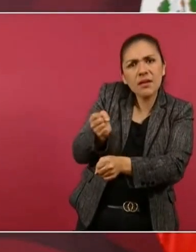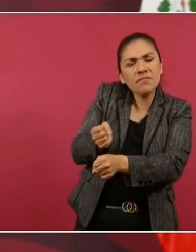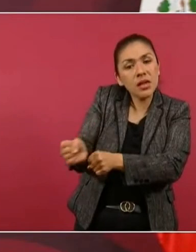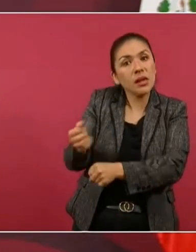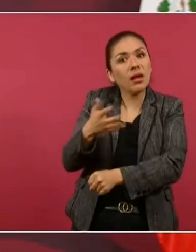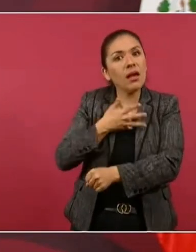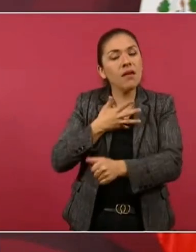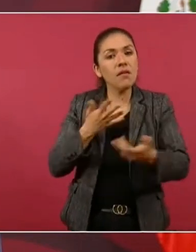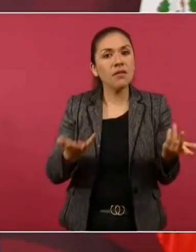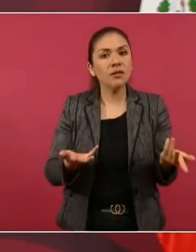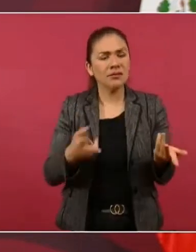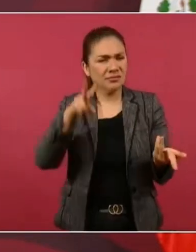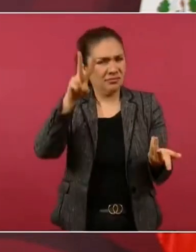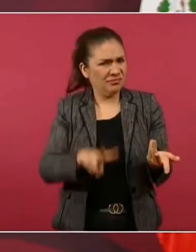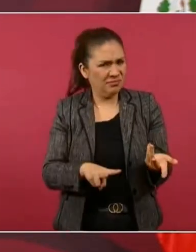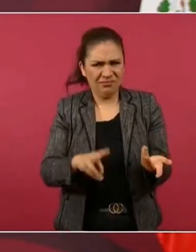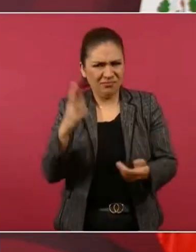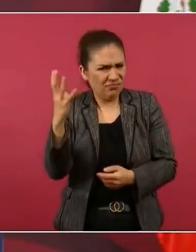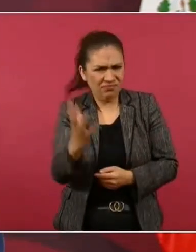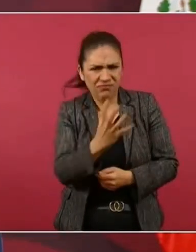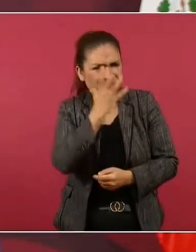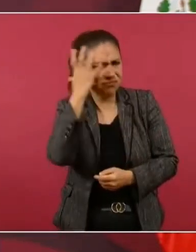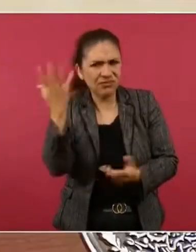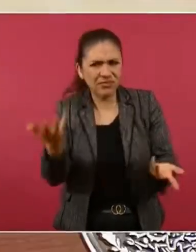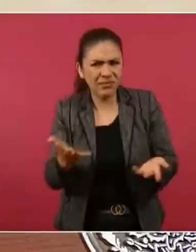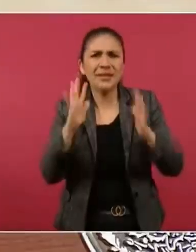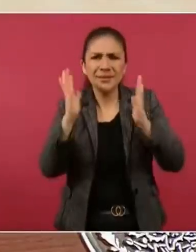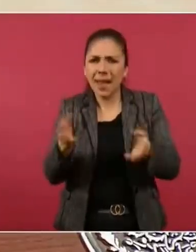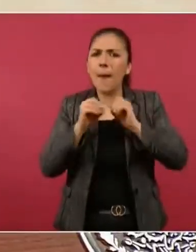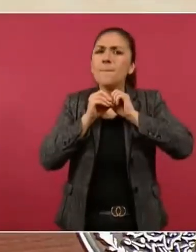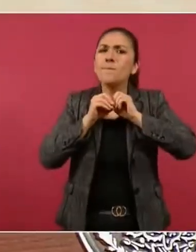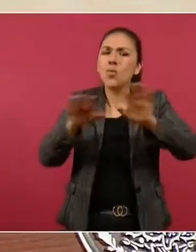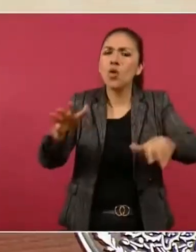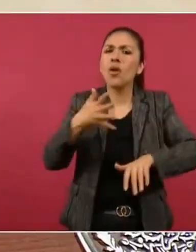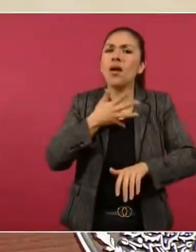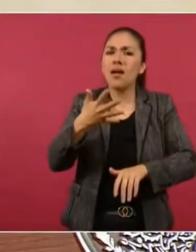es una vergüenza eso bueno, sacaron ya hasta una serie